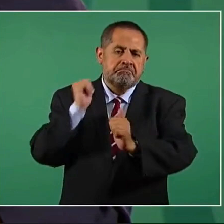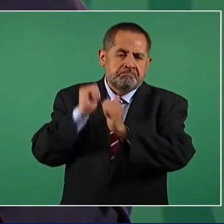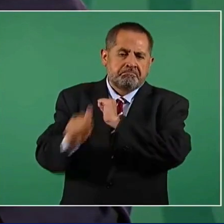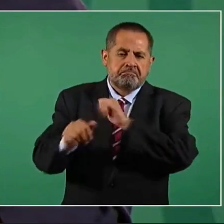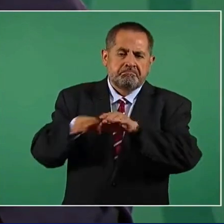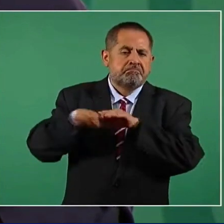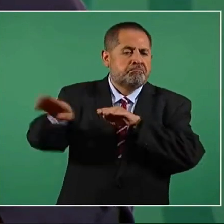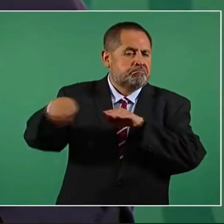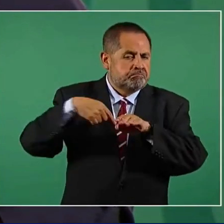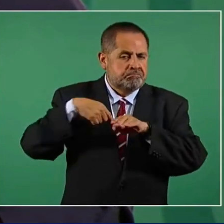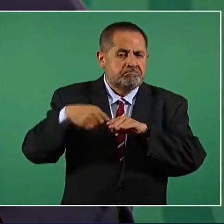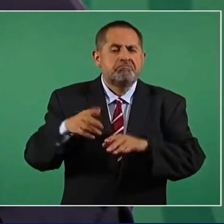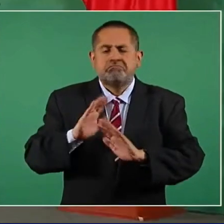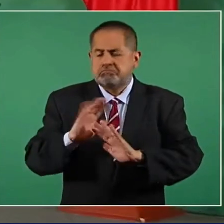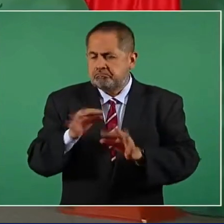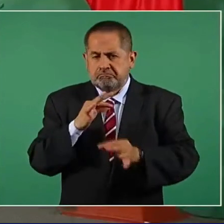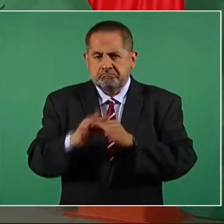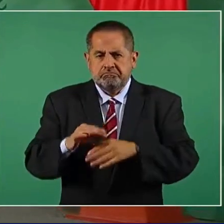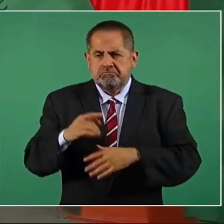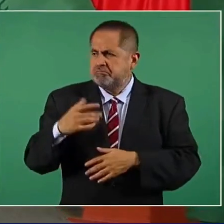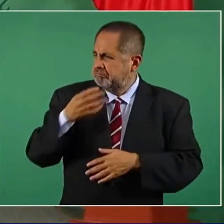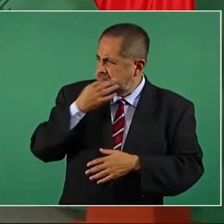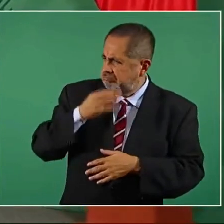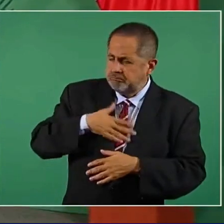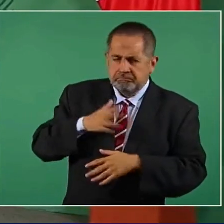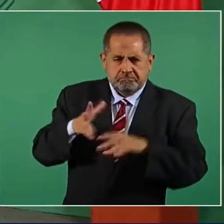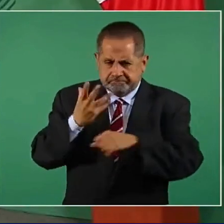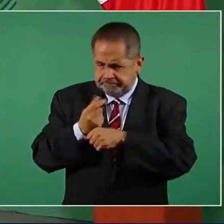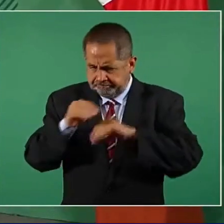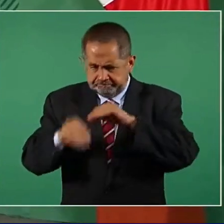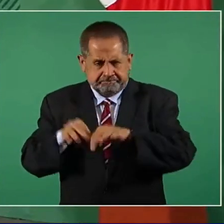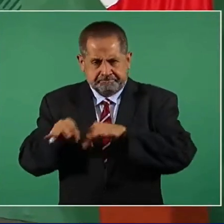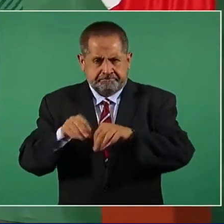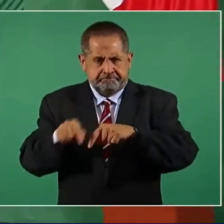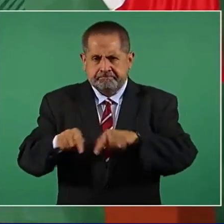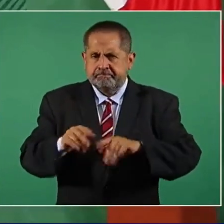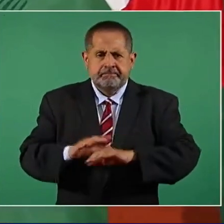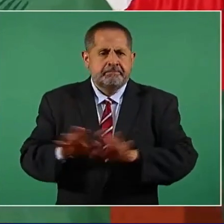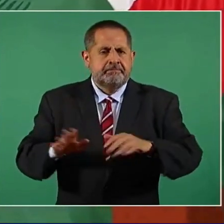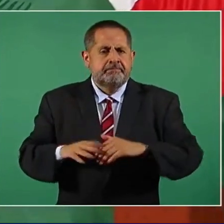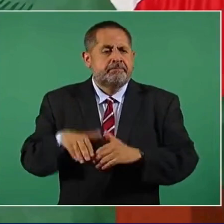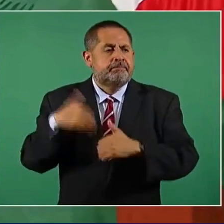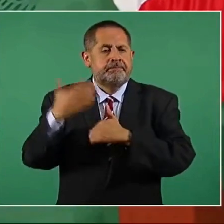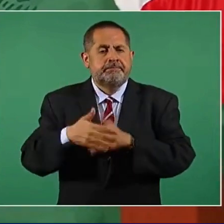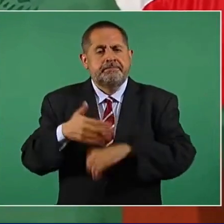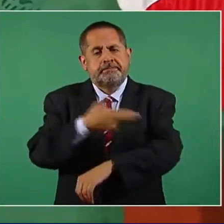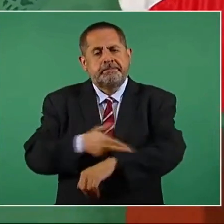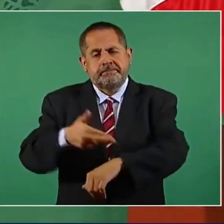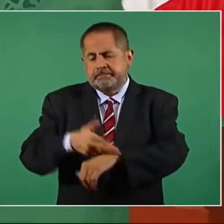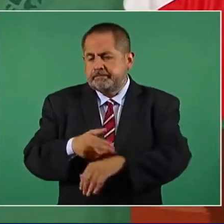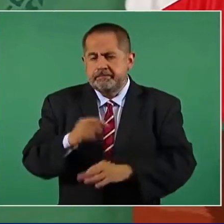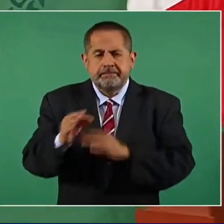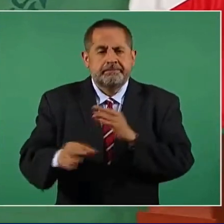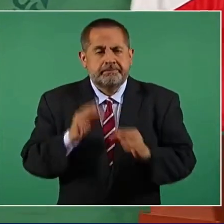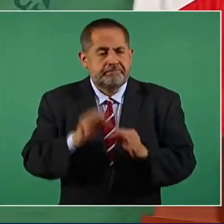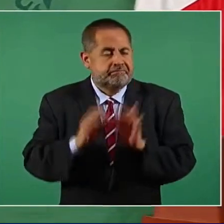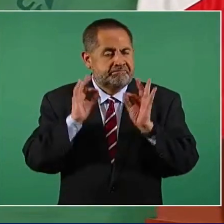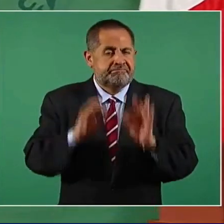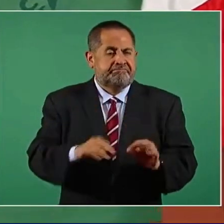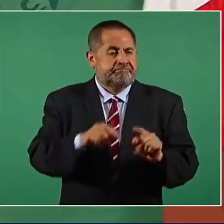algún tiempo y tengo entendido que ya están trabajando y pronto se va a tener desde